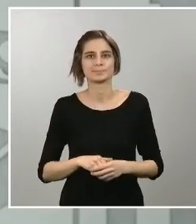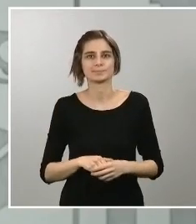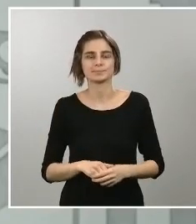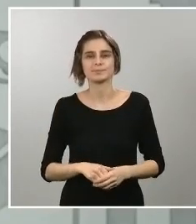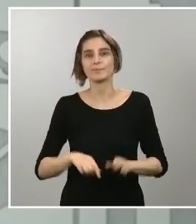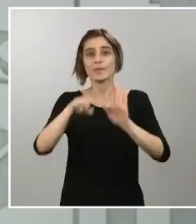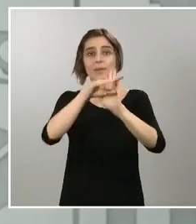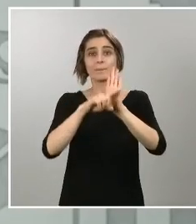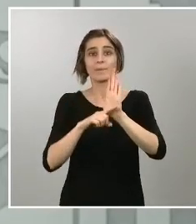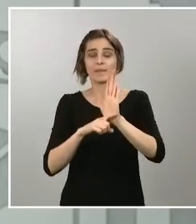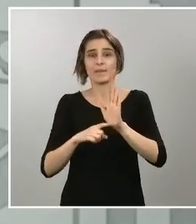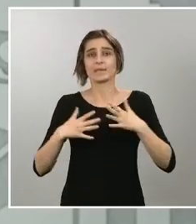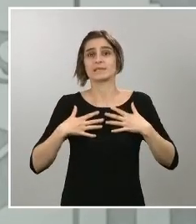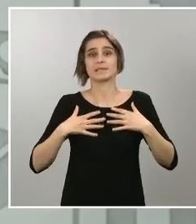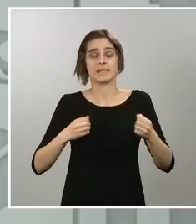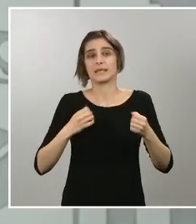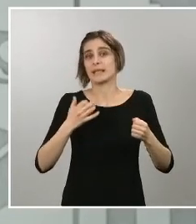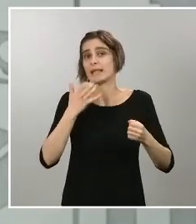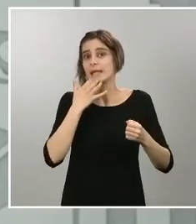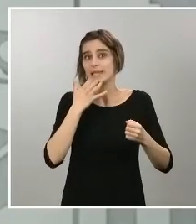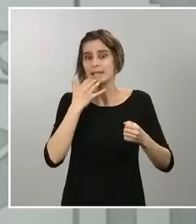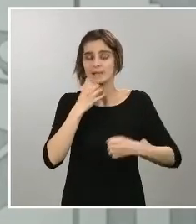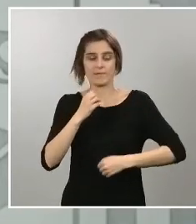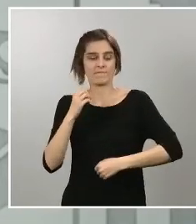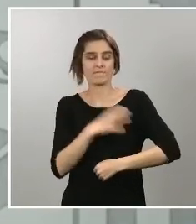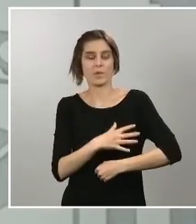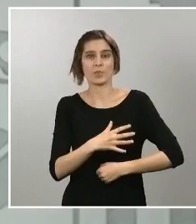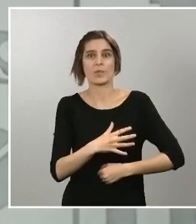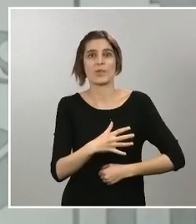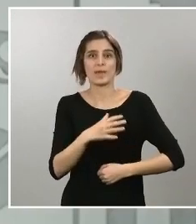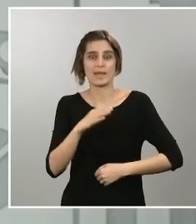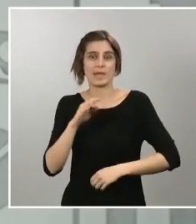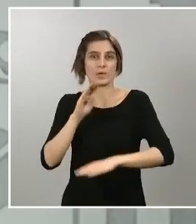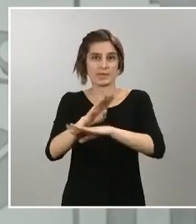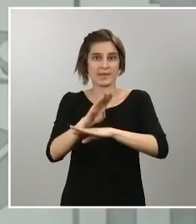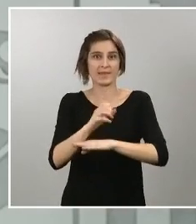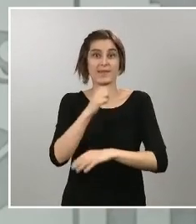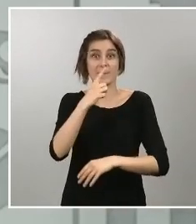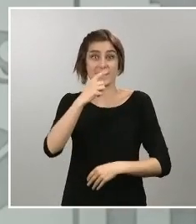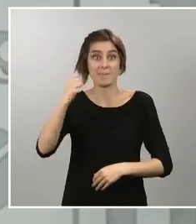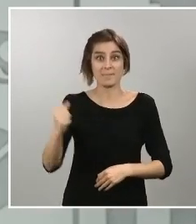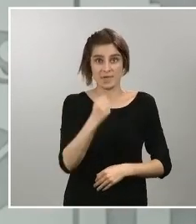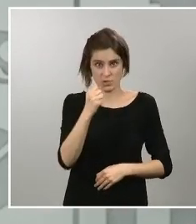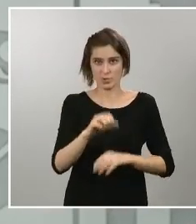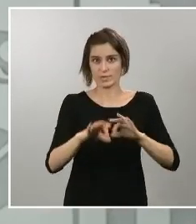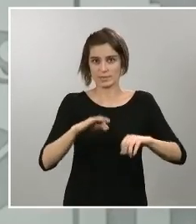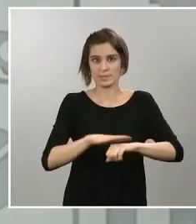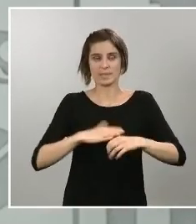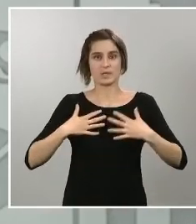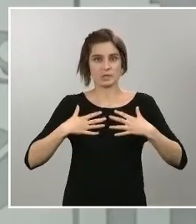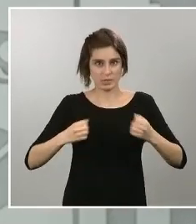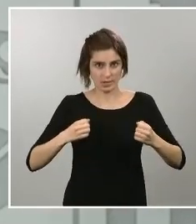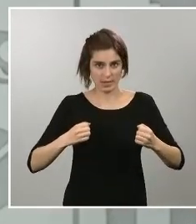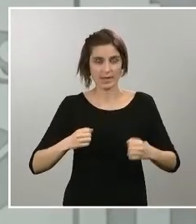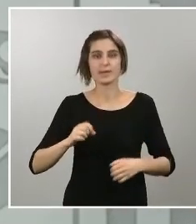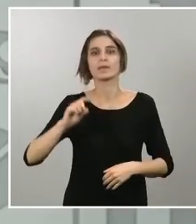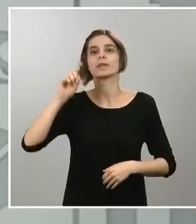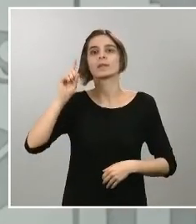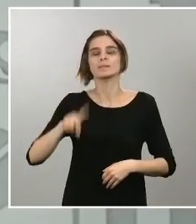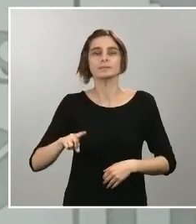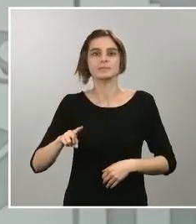contingencia de 1.000 millones que fijó el Ministerio de Sanidad, el adelanto de la actualización de las entregas a cuenta,